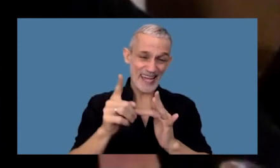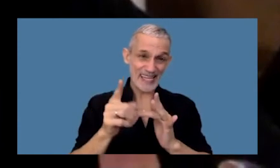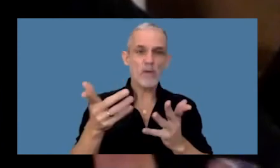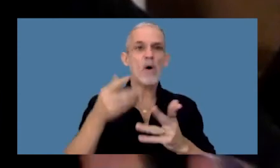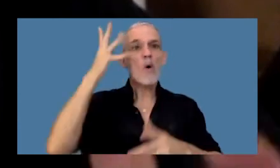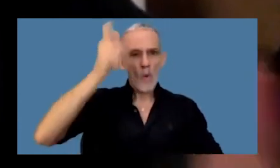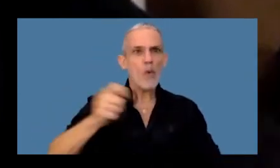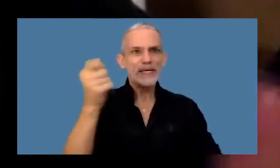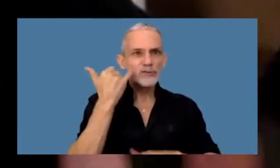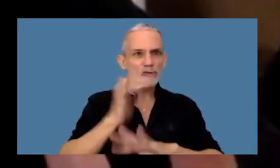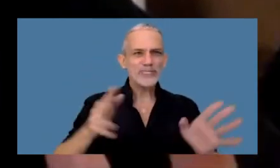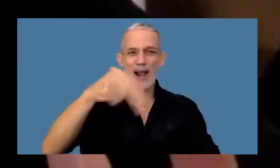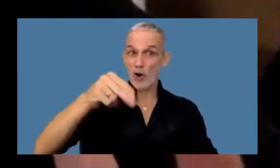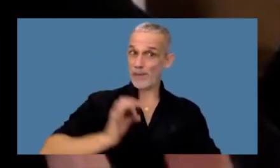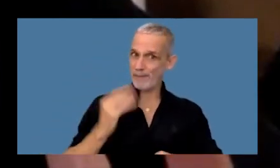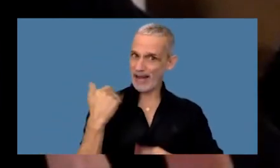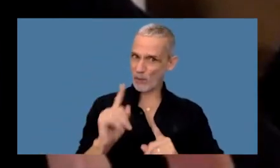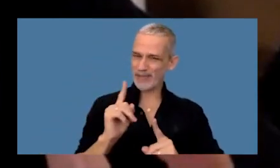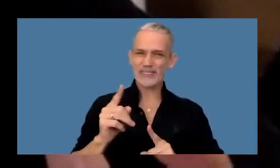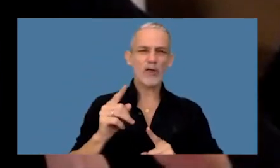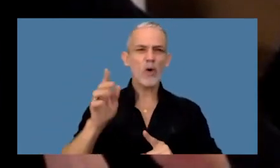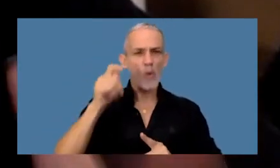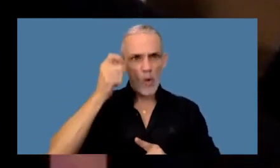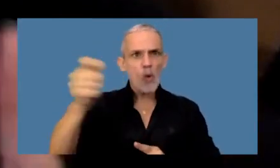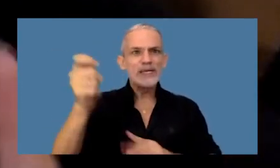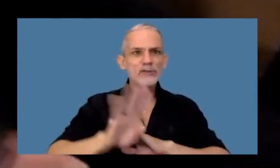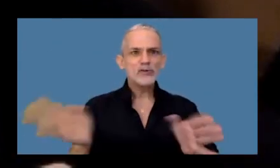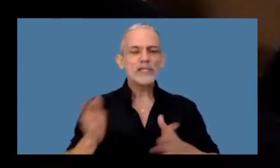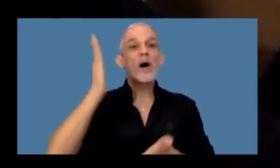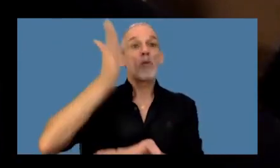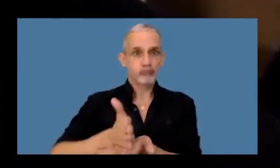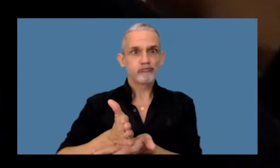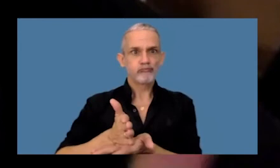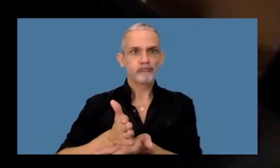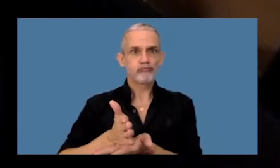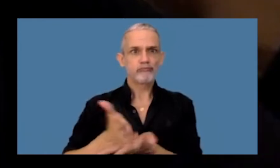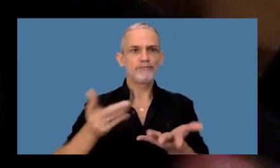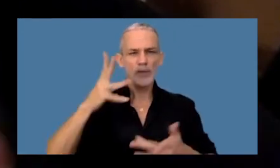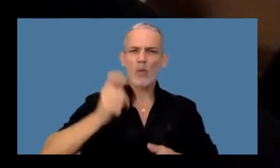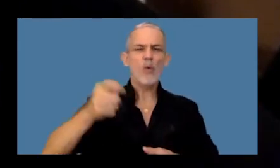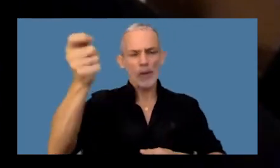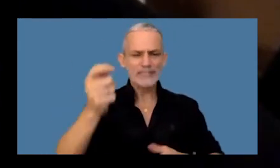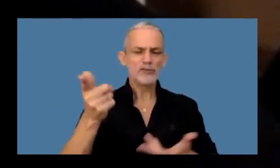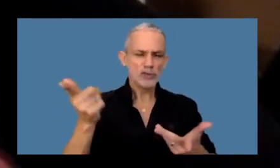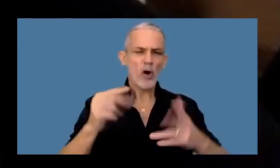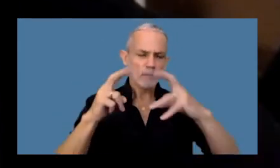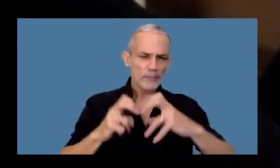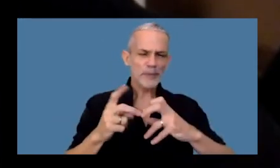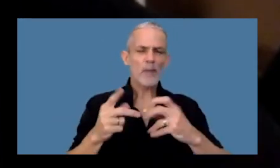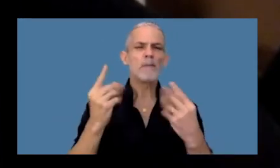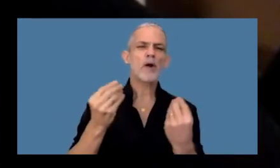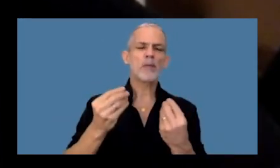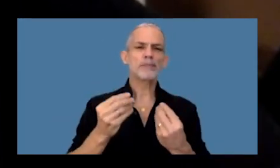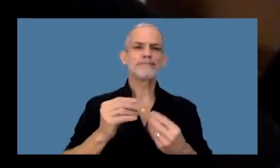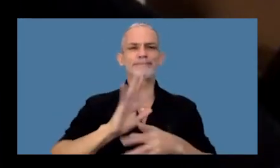recientemente noviembre del año pasado por se lo condenó se lo juzgó oportunamente por la comisión